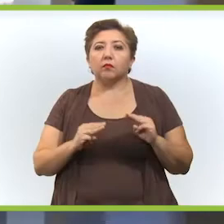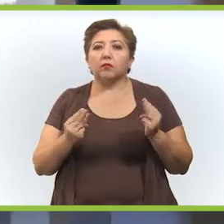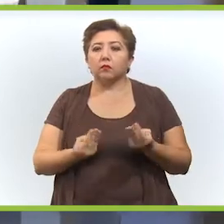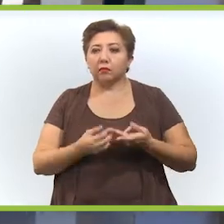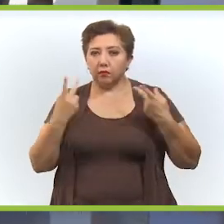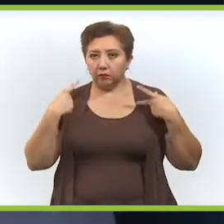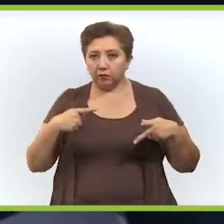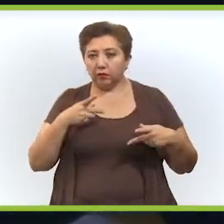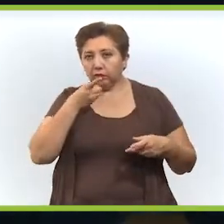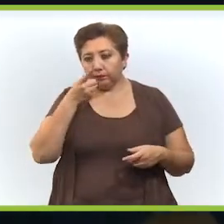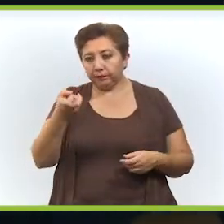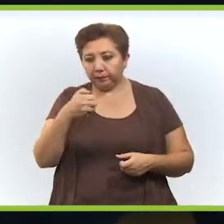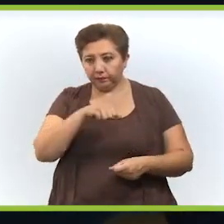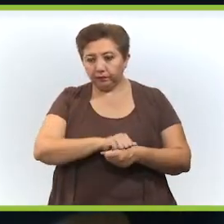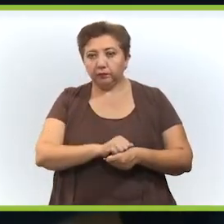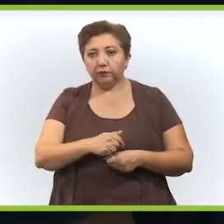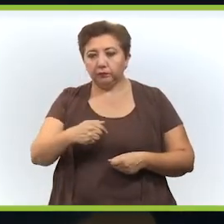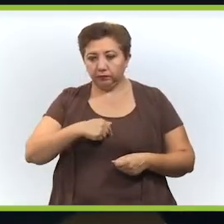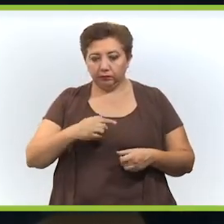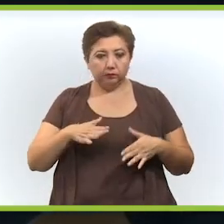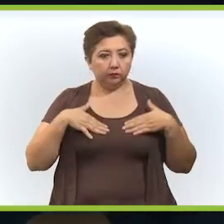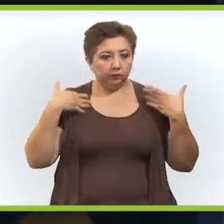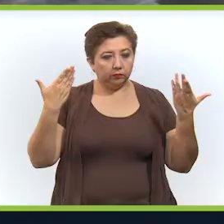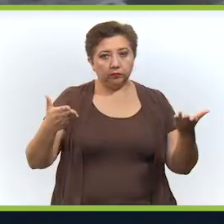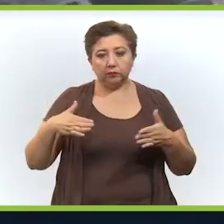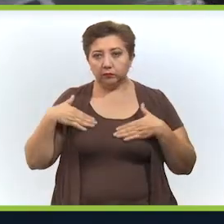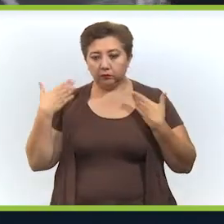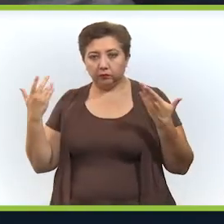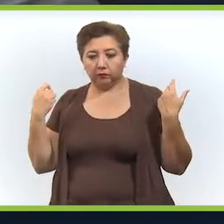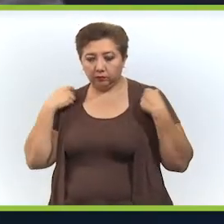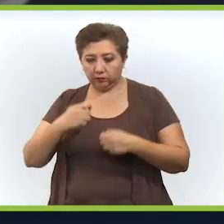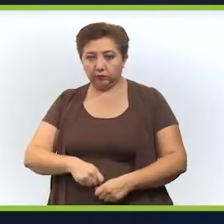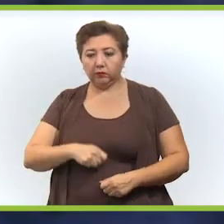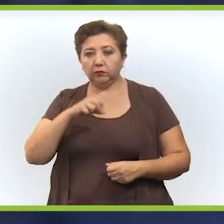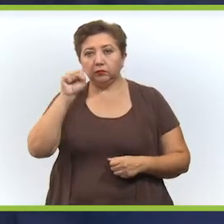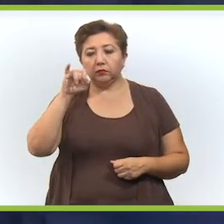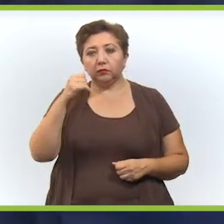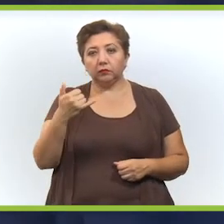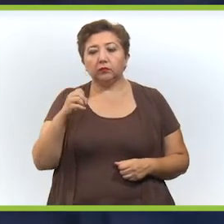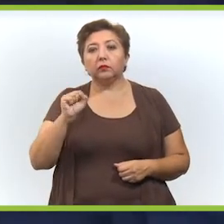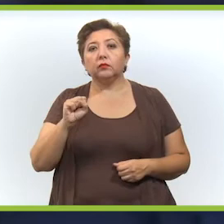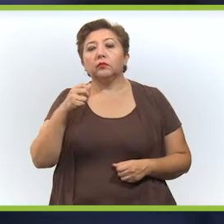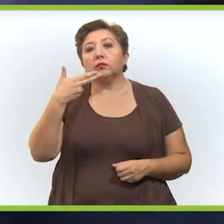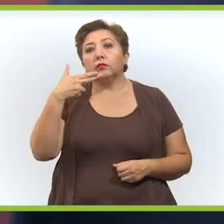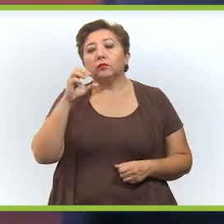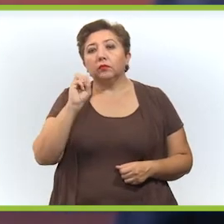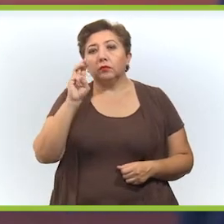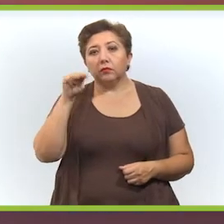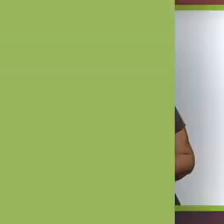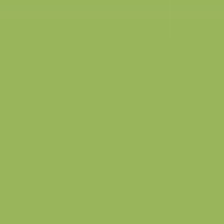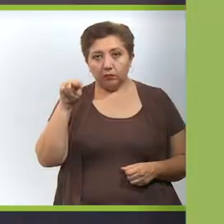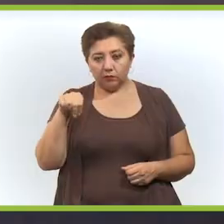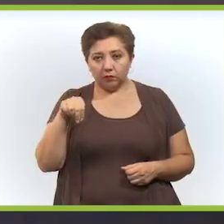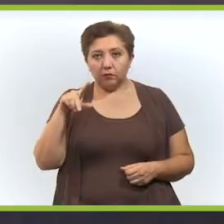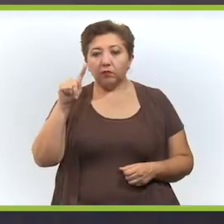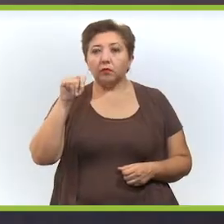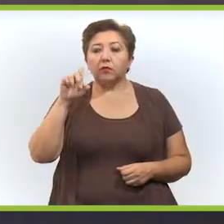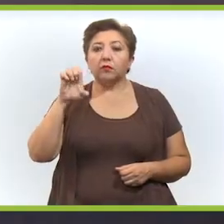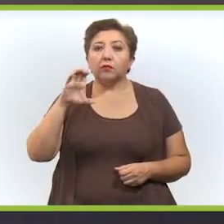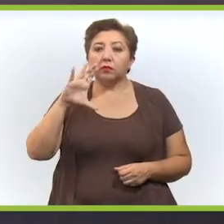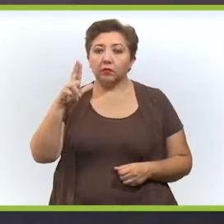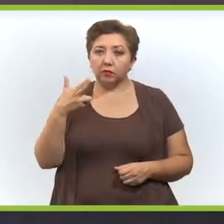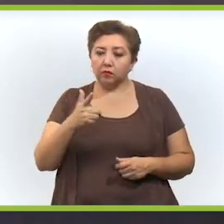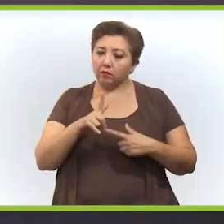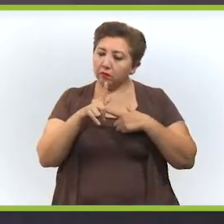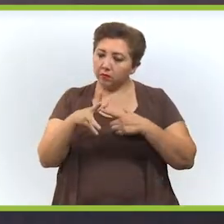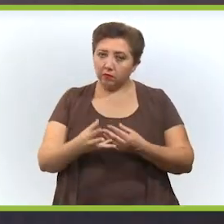estas chamarras en Seyé, en Tacmec, en Jomuneca, en Acanqué, en Tecó y en Buxotz, y seguiremos ya desplegado el gobierno entregando por todos los